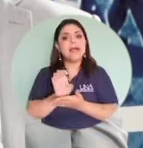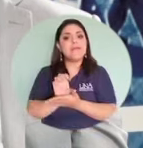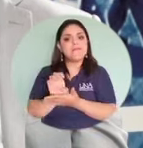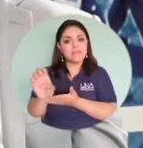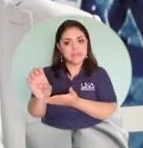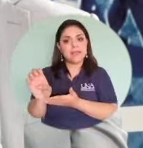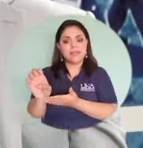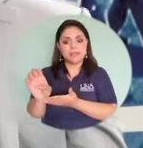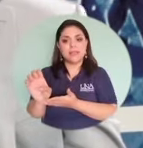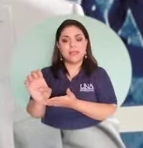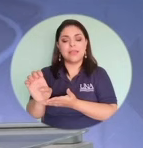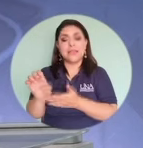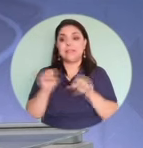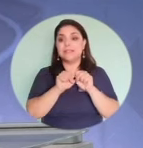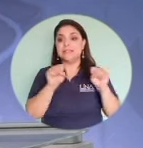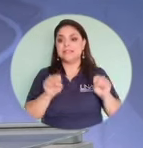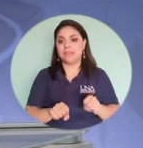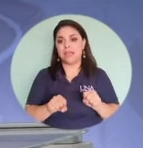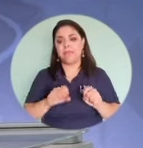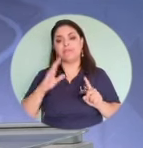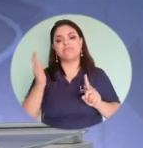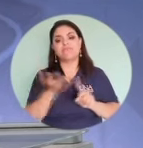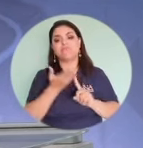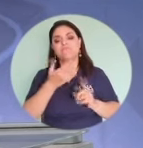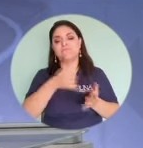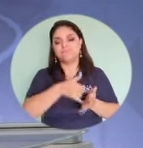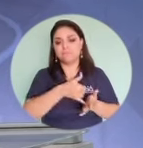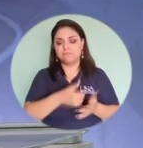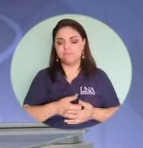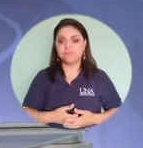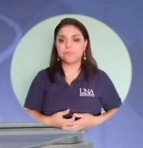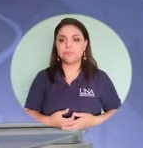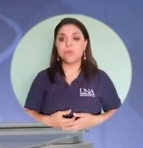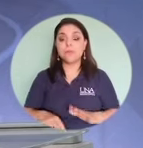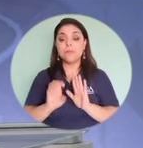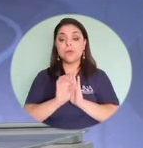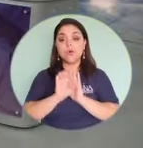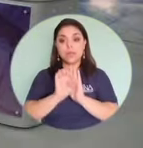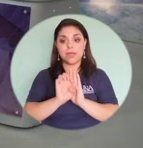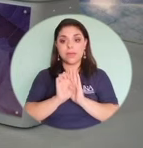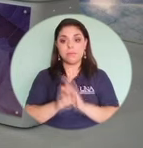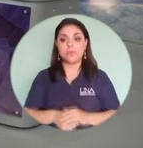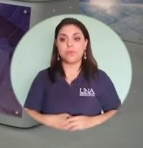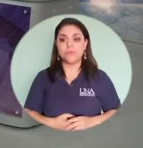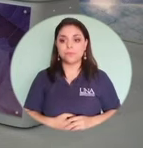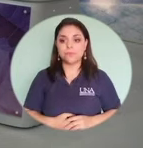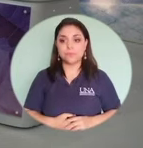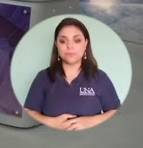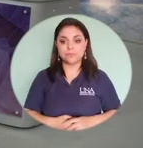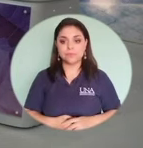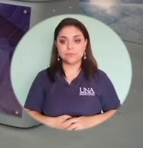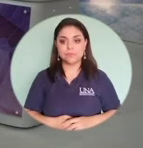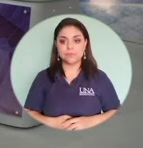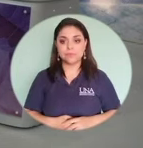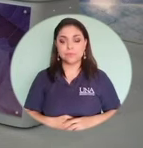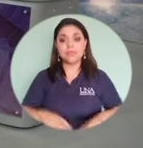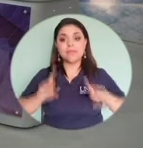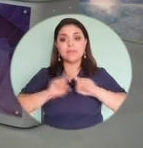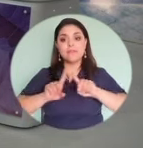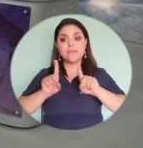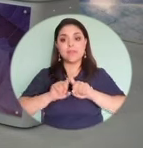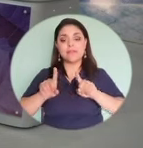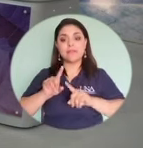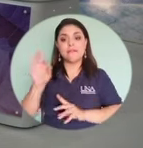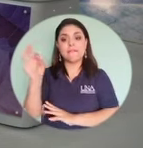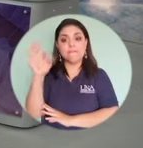que sean vulnerados los sistemas. Por ejemplo, en el caso de los, digamos, los mecanismos que